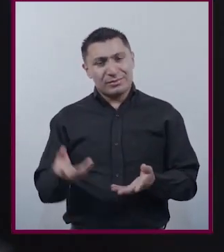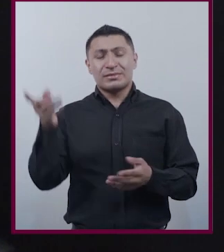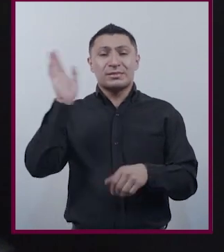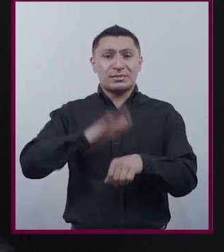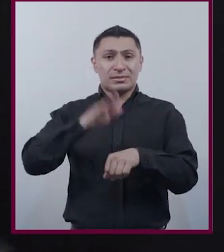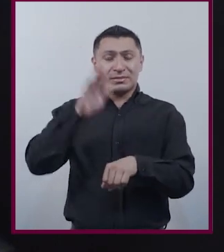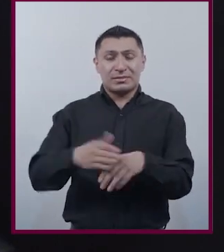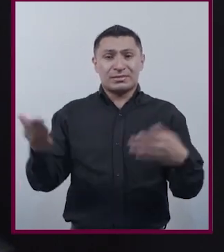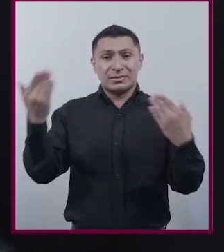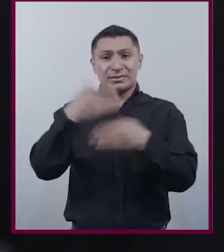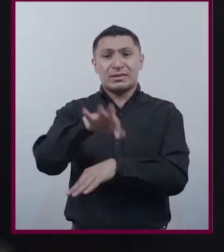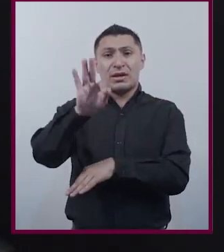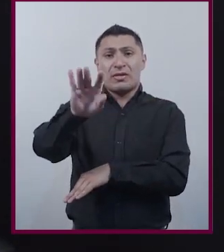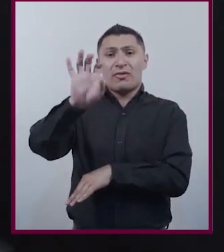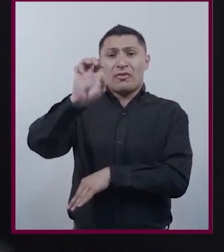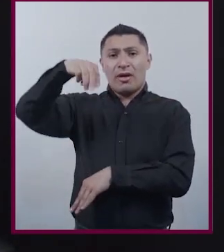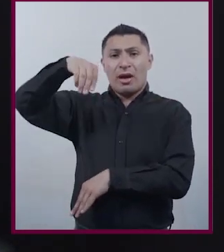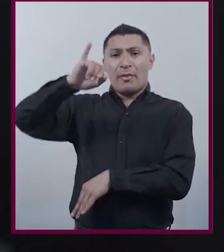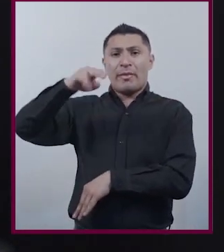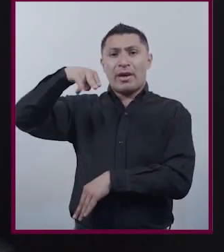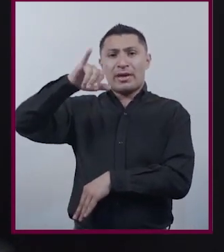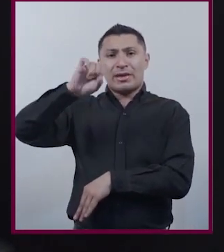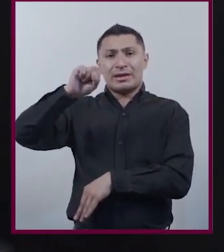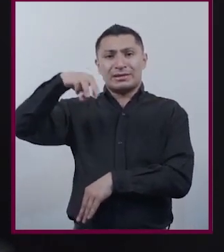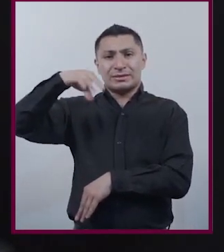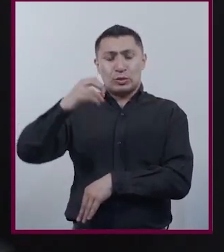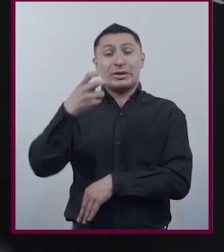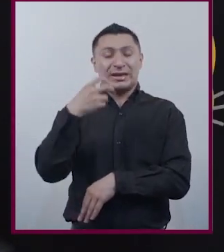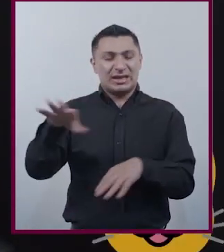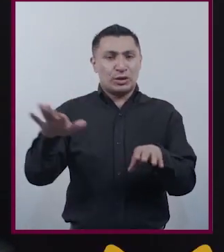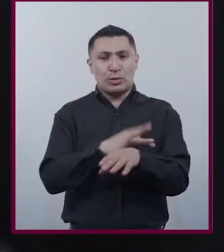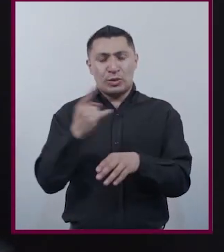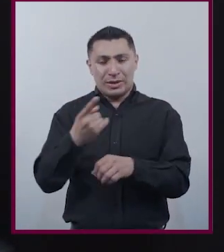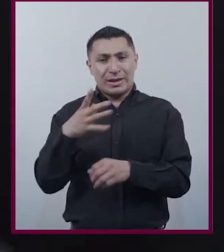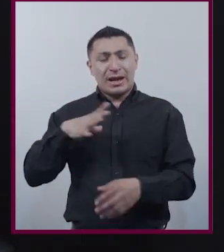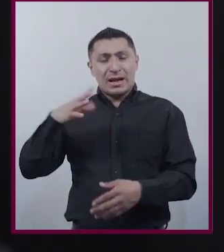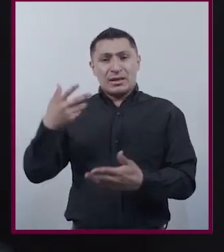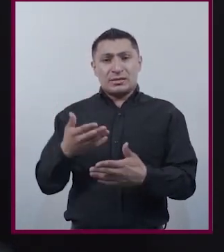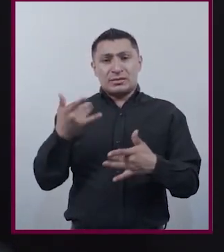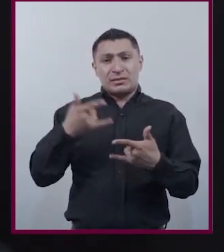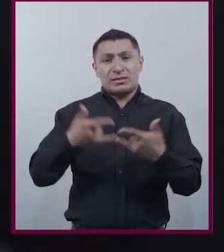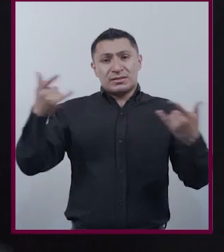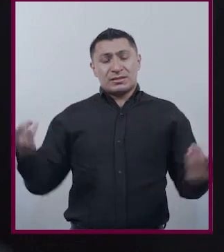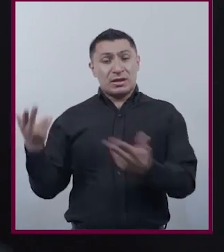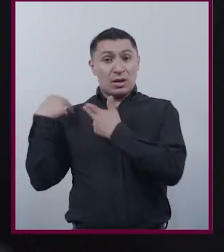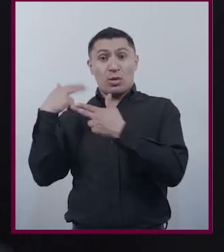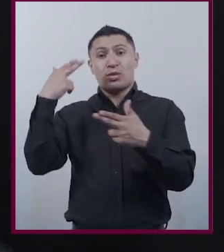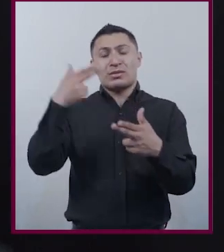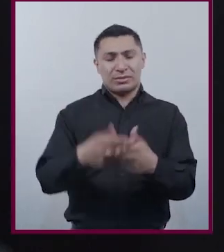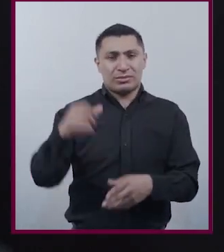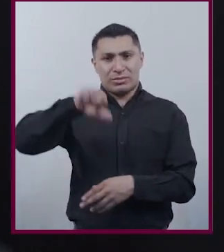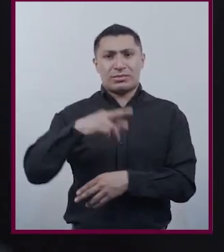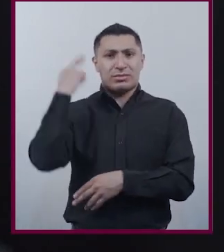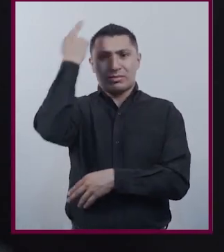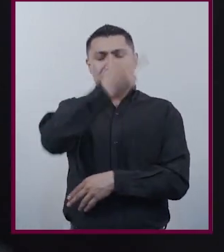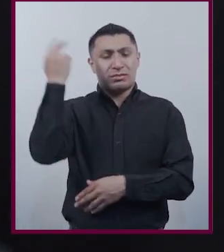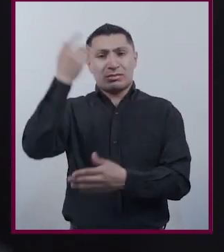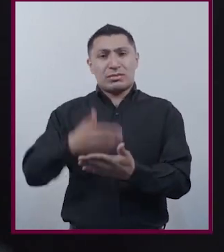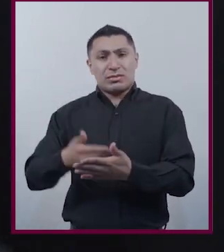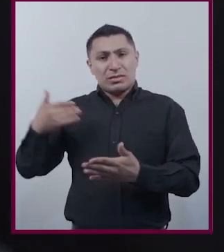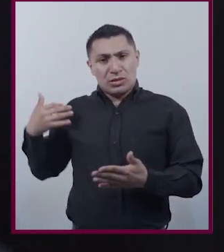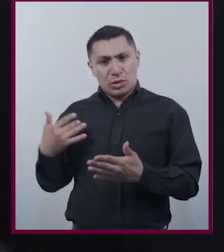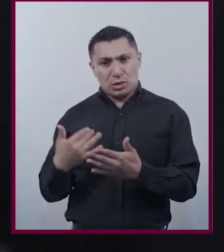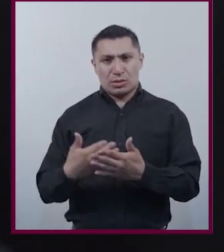feminismo Este fenómeno es el resultado de procesos históricos que hoy vamos a revisar Desde el pasado reciente